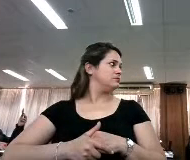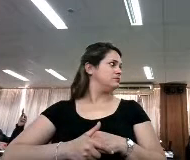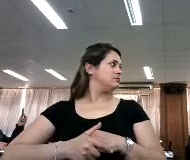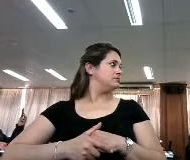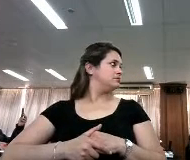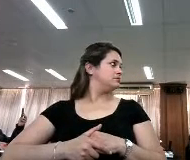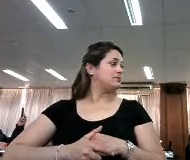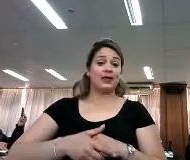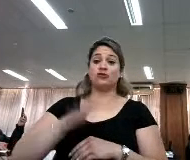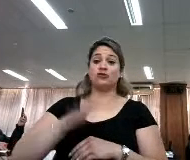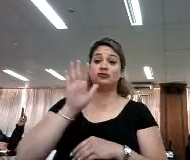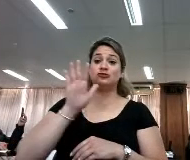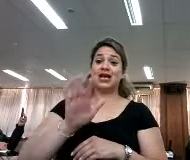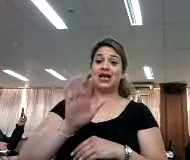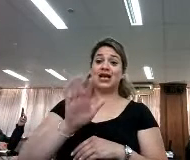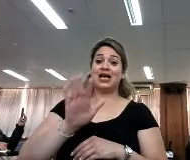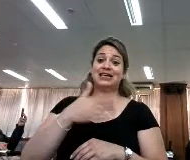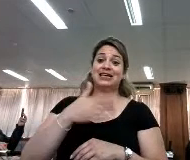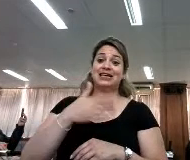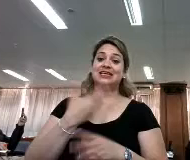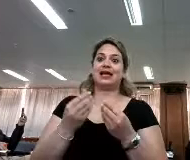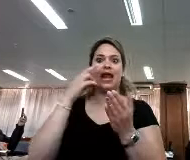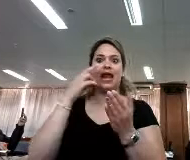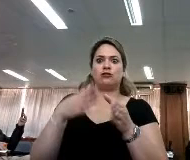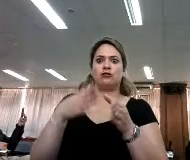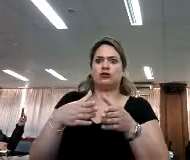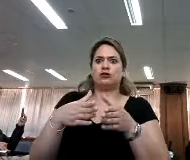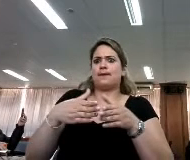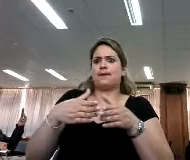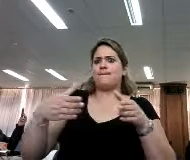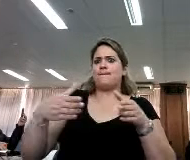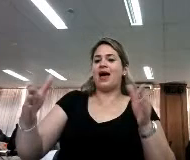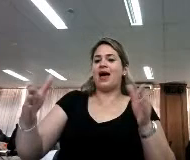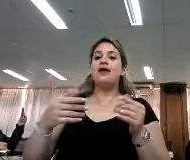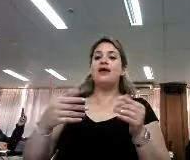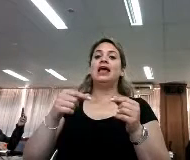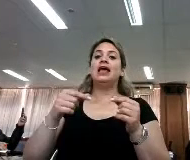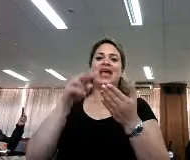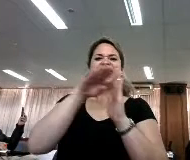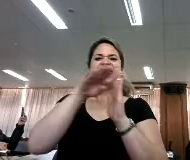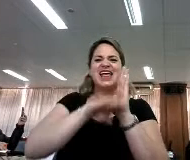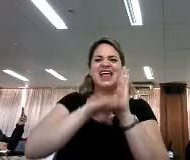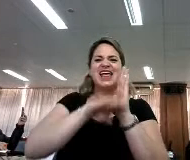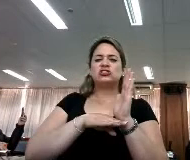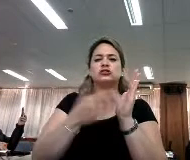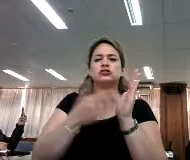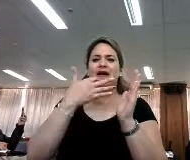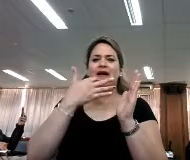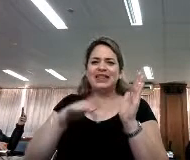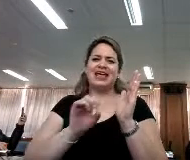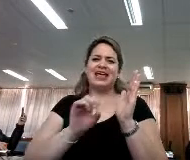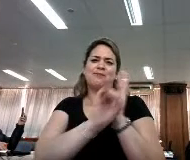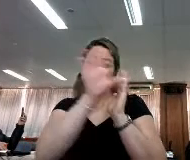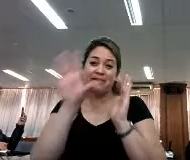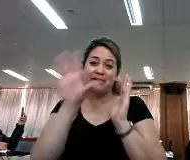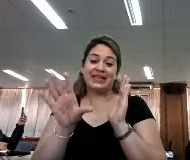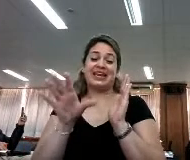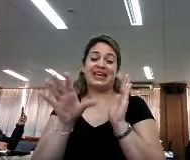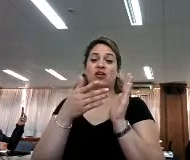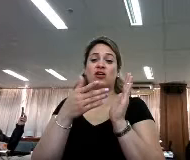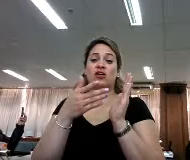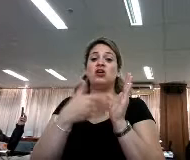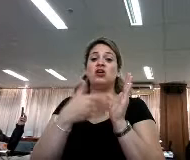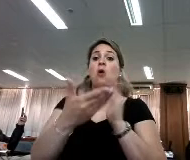propiciando así una mayor elasticidad, haciendo los textos todavía más flexibles, que permiten todavía más colaboración, que se pueden